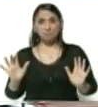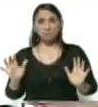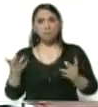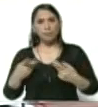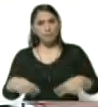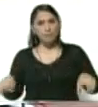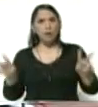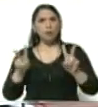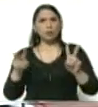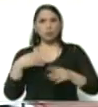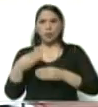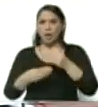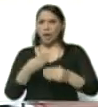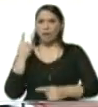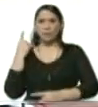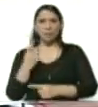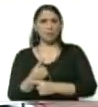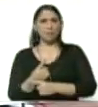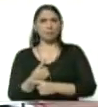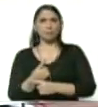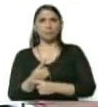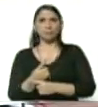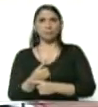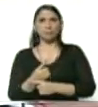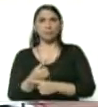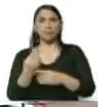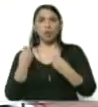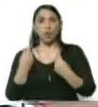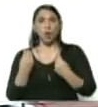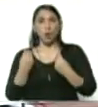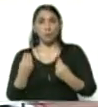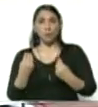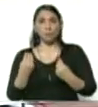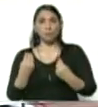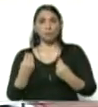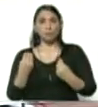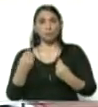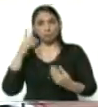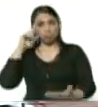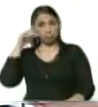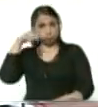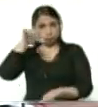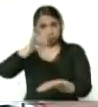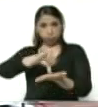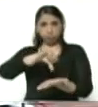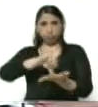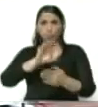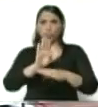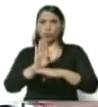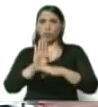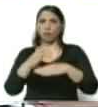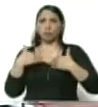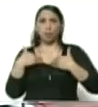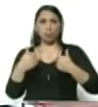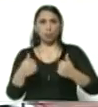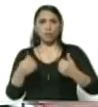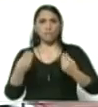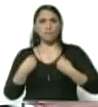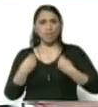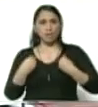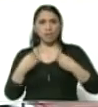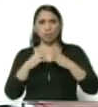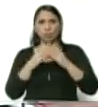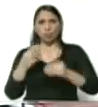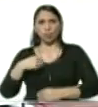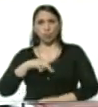valoración que se haga debe tener como consideración central el cuidado de la salud y la vida de todos